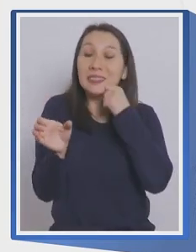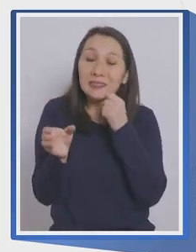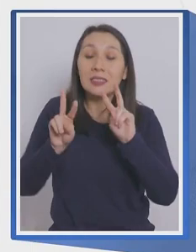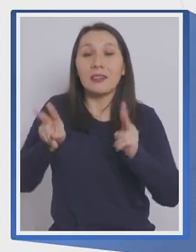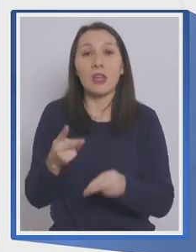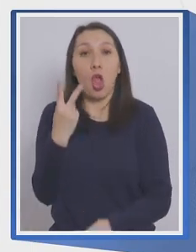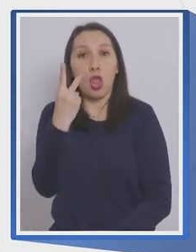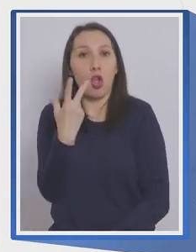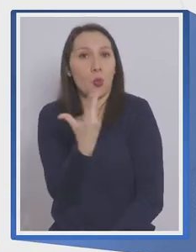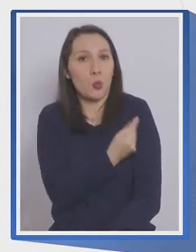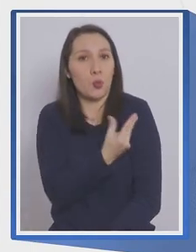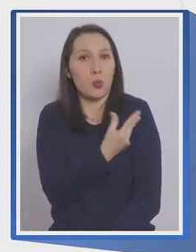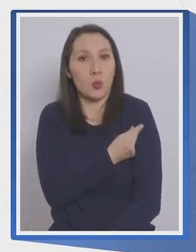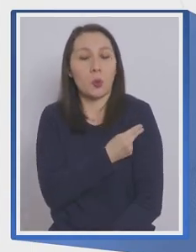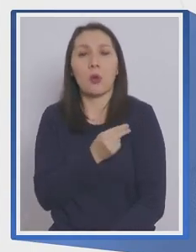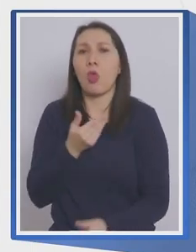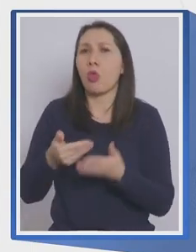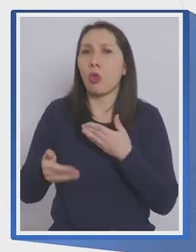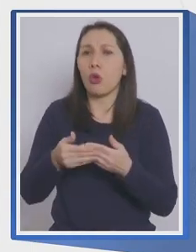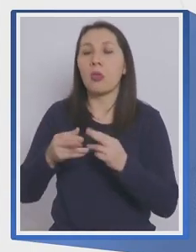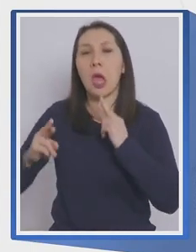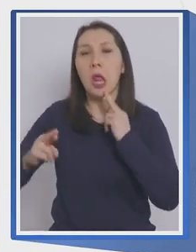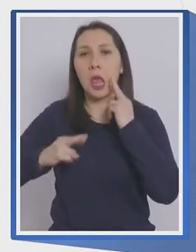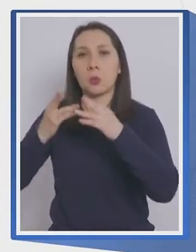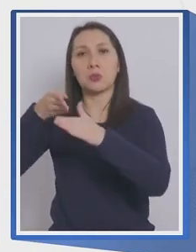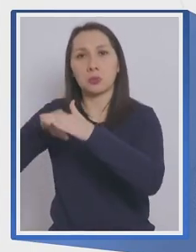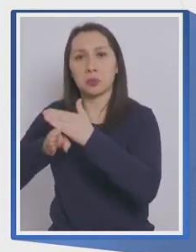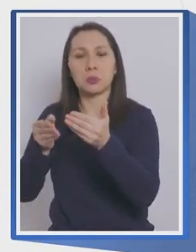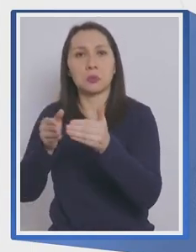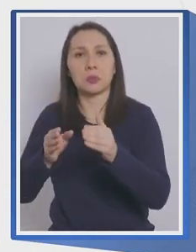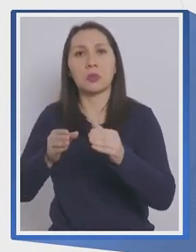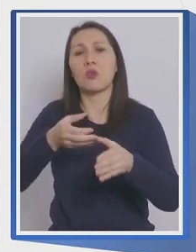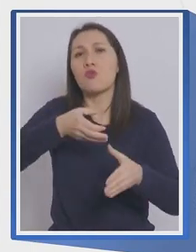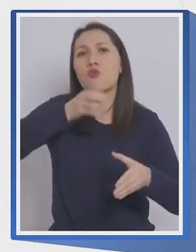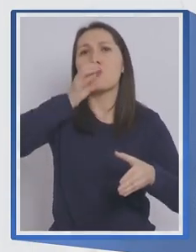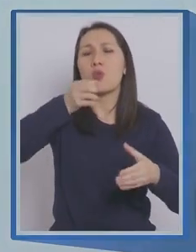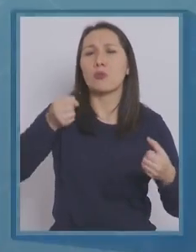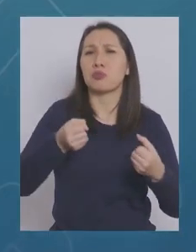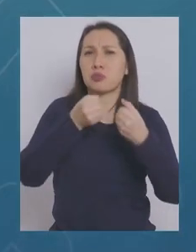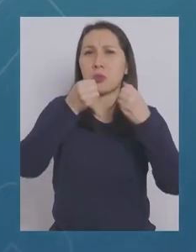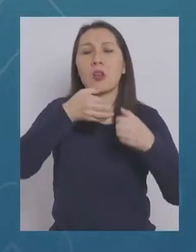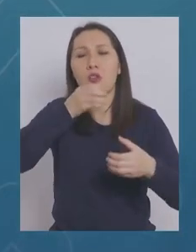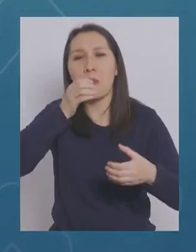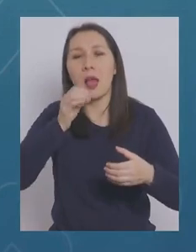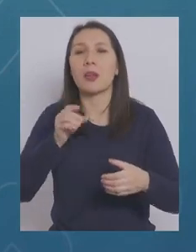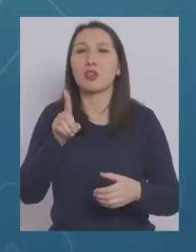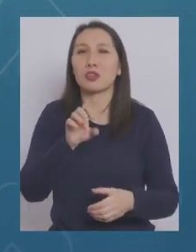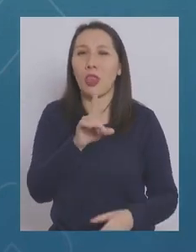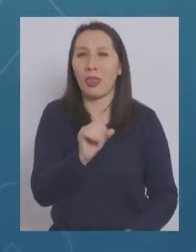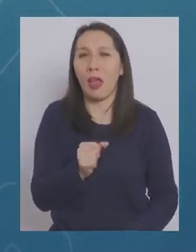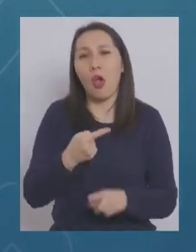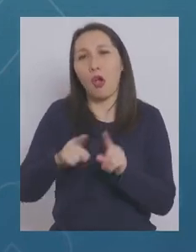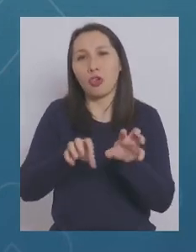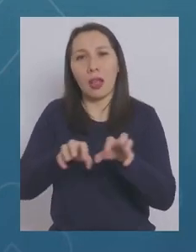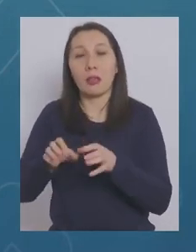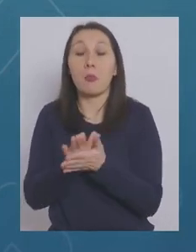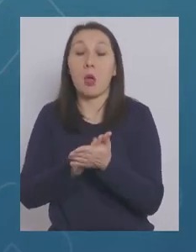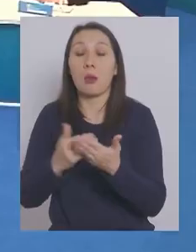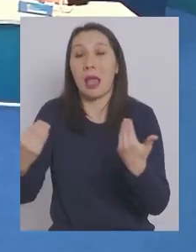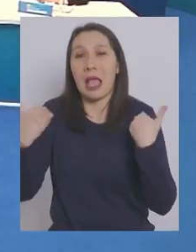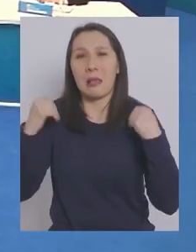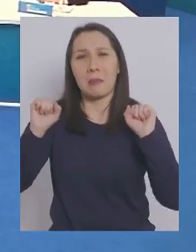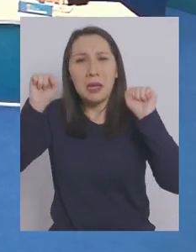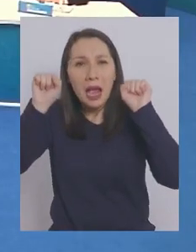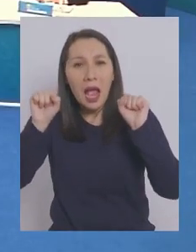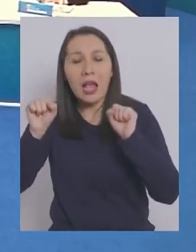de vacunación completo. ¿Dónde? En restaurantes, fuentes de soda, en los que también se aplicará para otras actividades como gimnasios